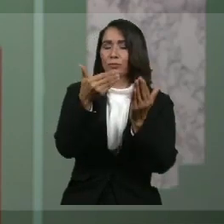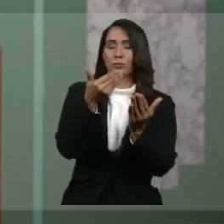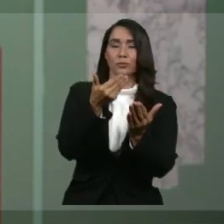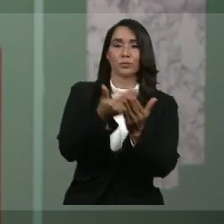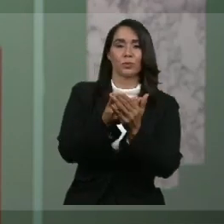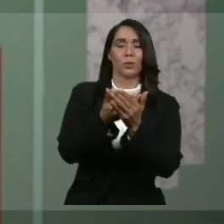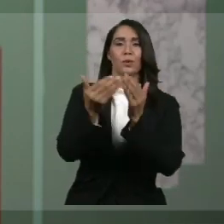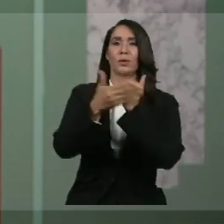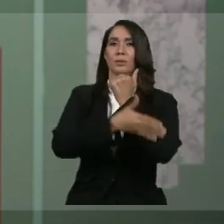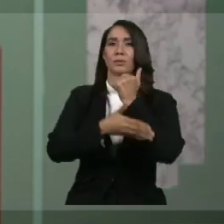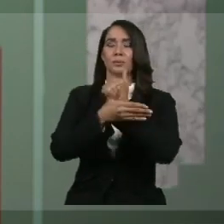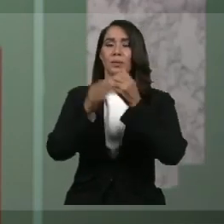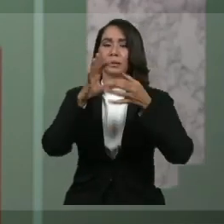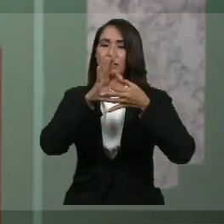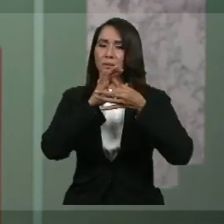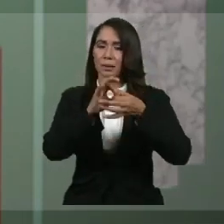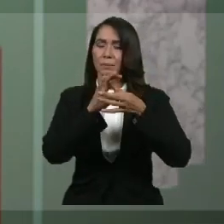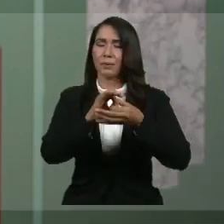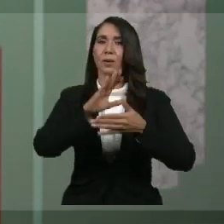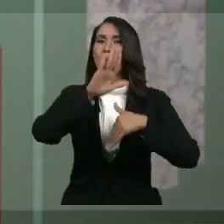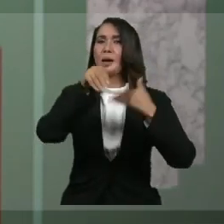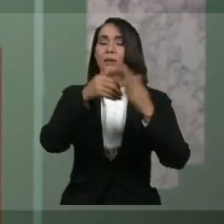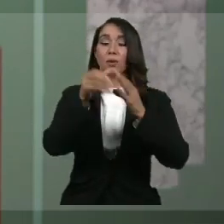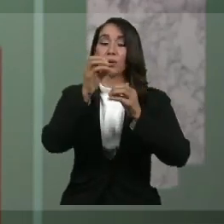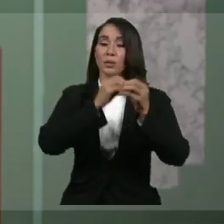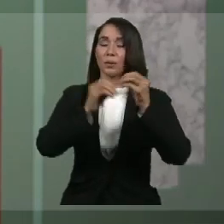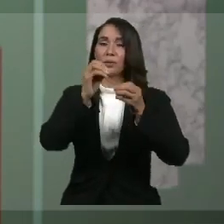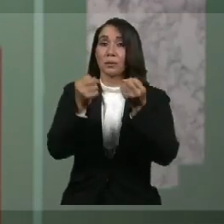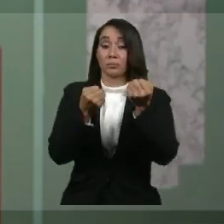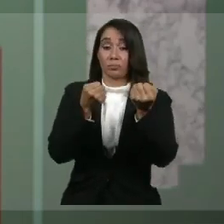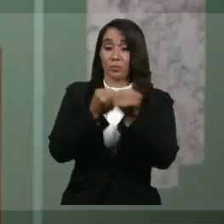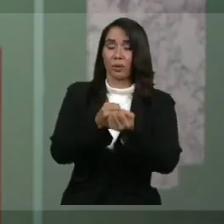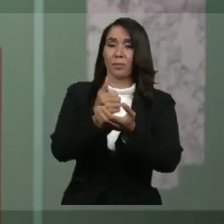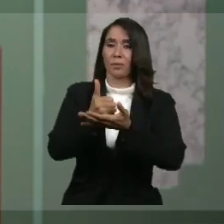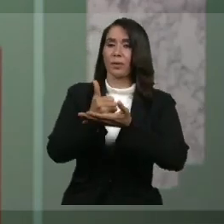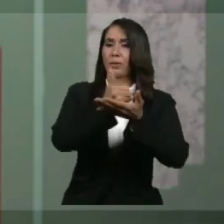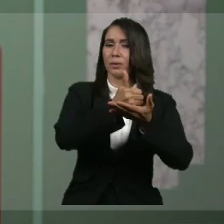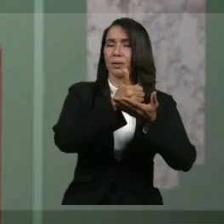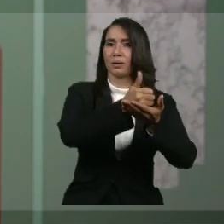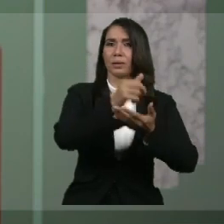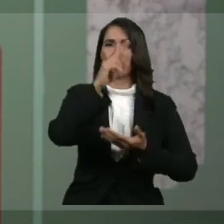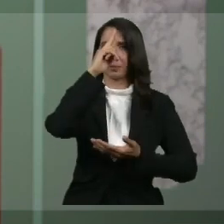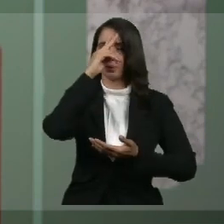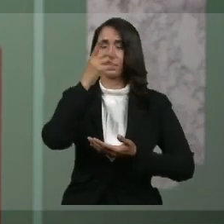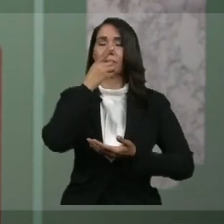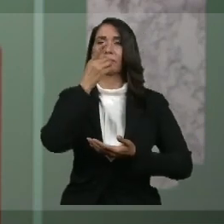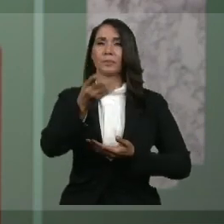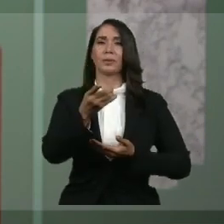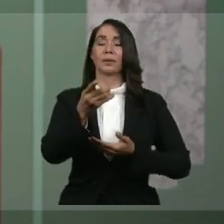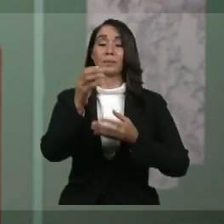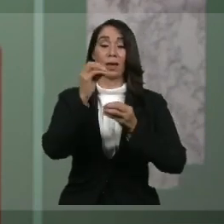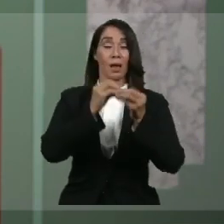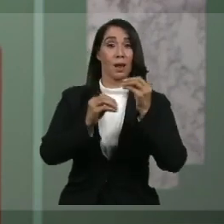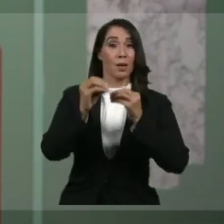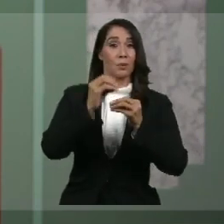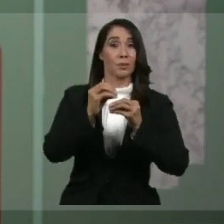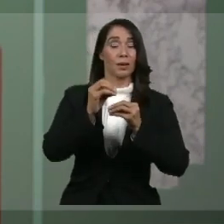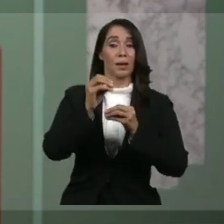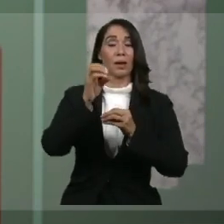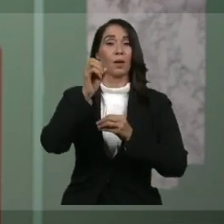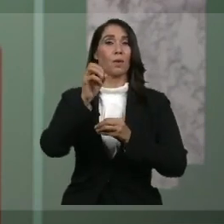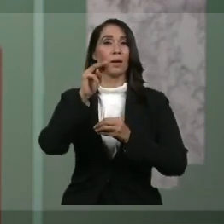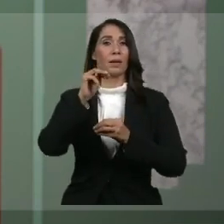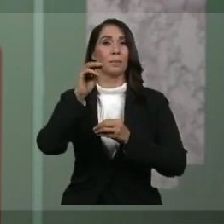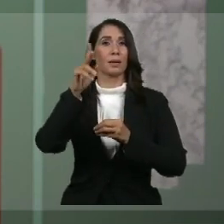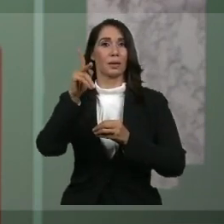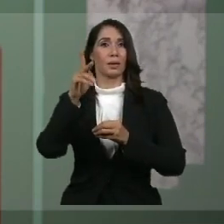y países amigos que nos han hecho llegar su aporte al Estado Dominicano, a la Organización Mundial de la Salud,